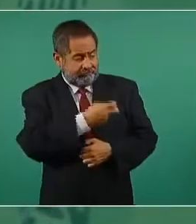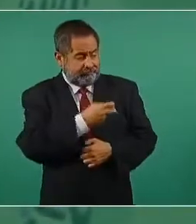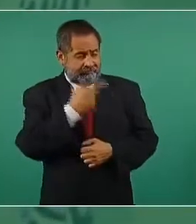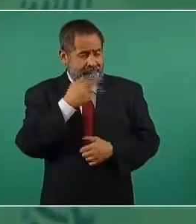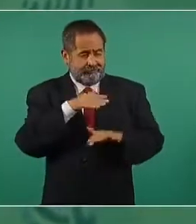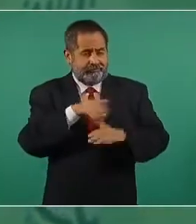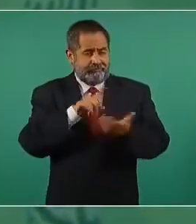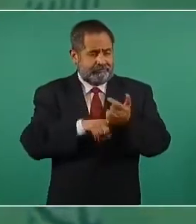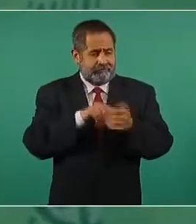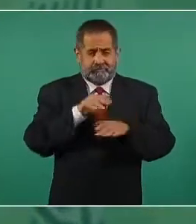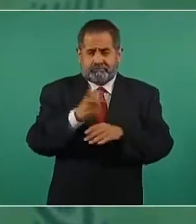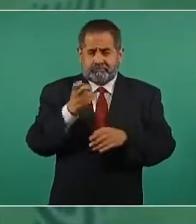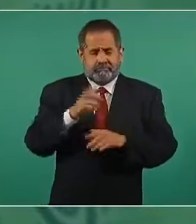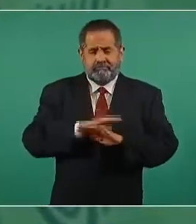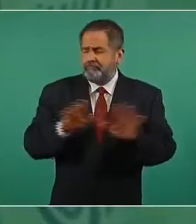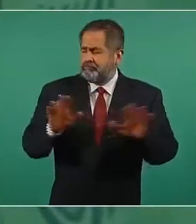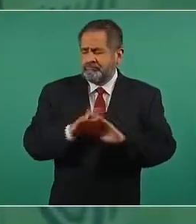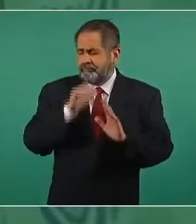referían a nosotros.